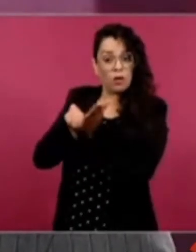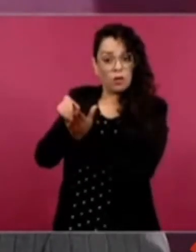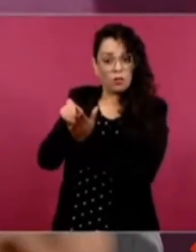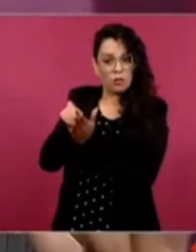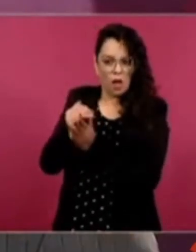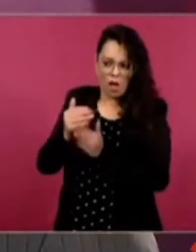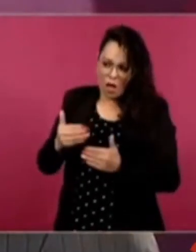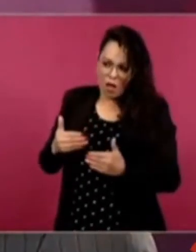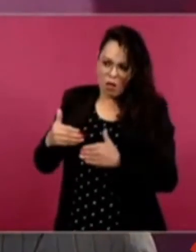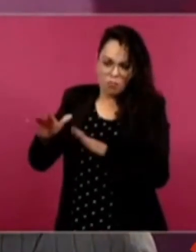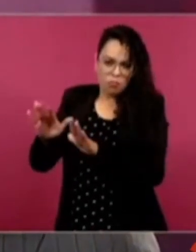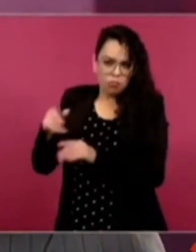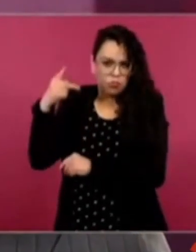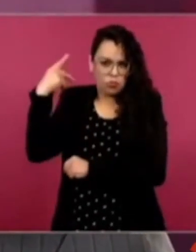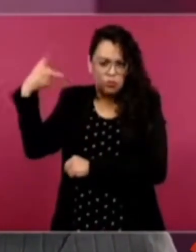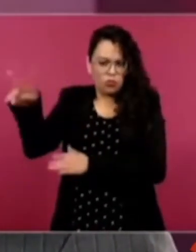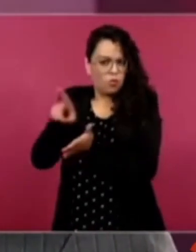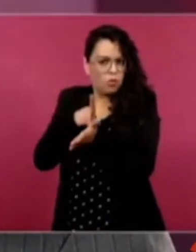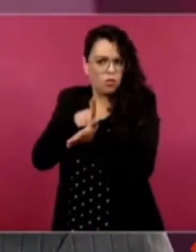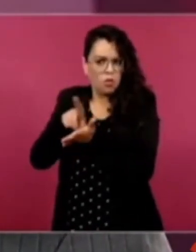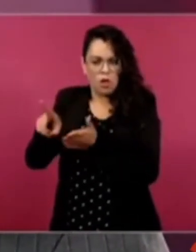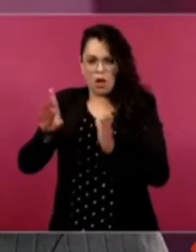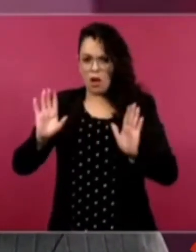de manifestarse.